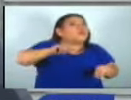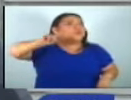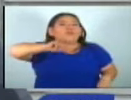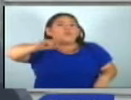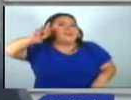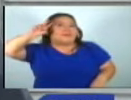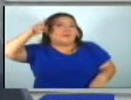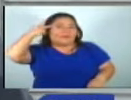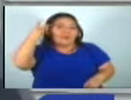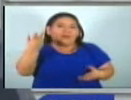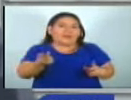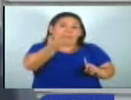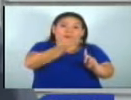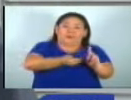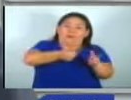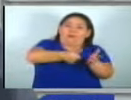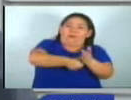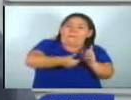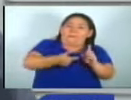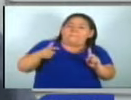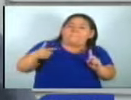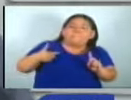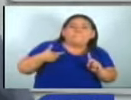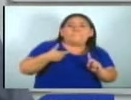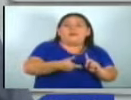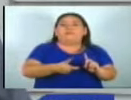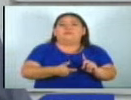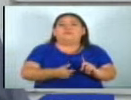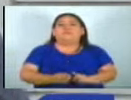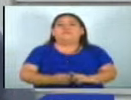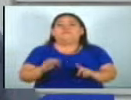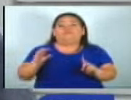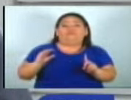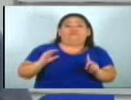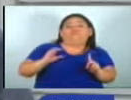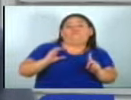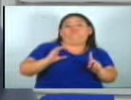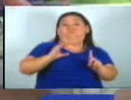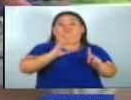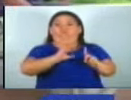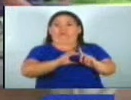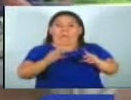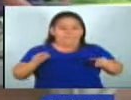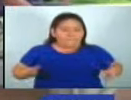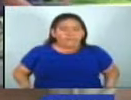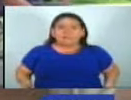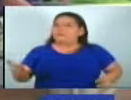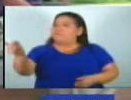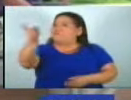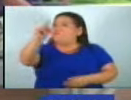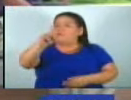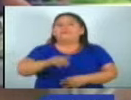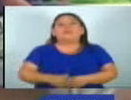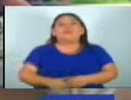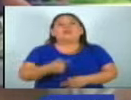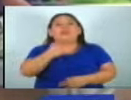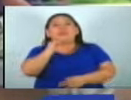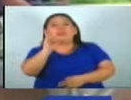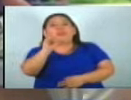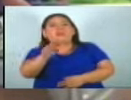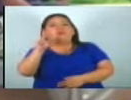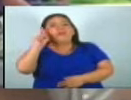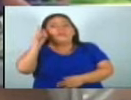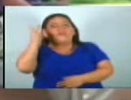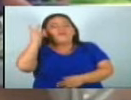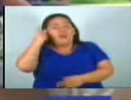llegarse a engordar los bolsillos Agregan que esto se convierte